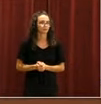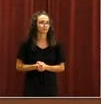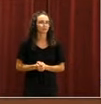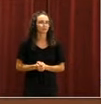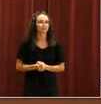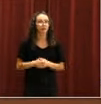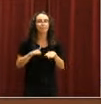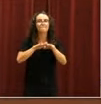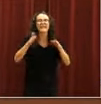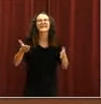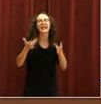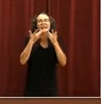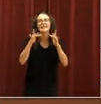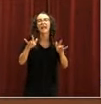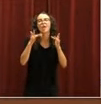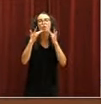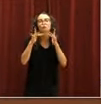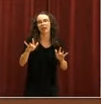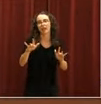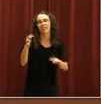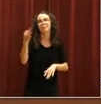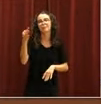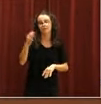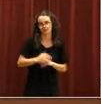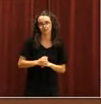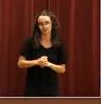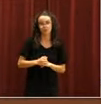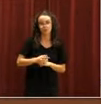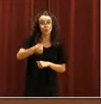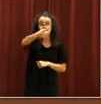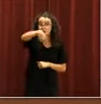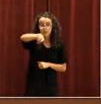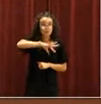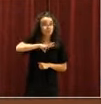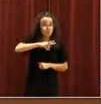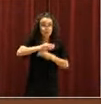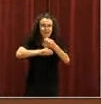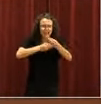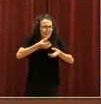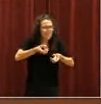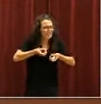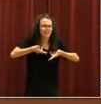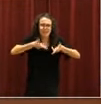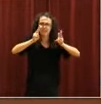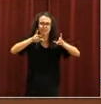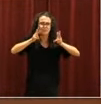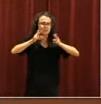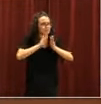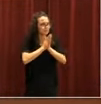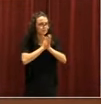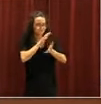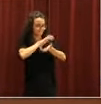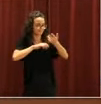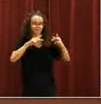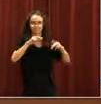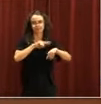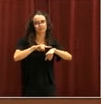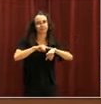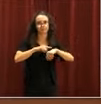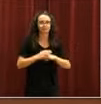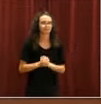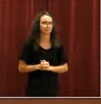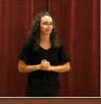ser neutral. Ustedes pueden mantener… Ustedes tienen libertad de expresión en sus… Señor Negruela, ¿qué desordenes están provocando las fotos